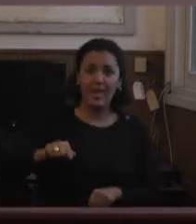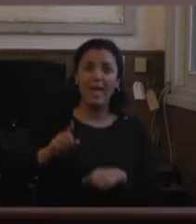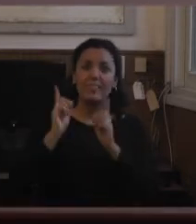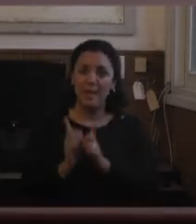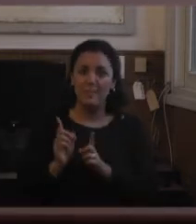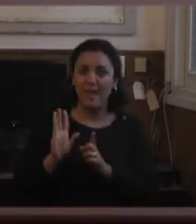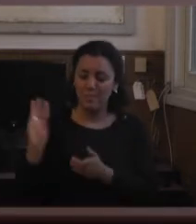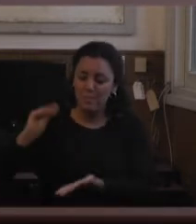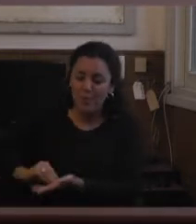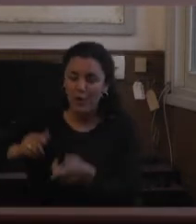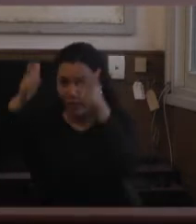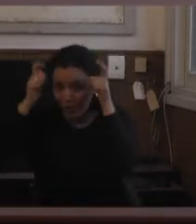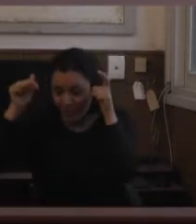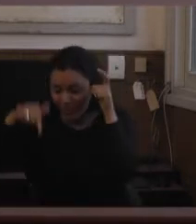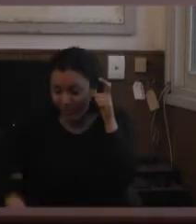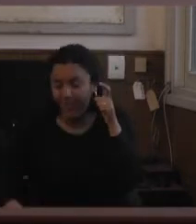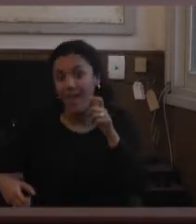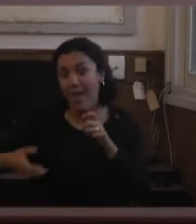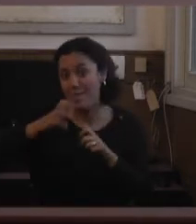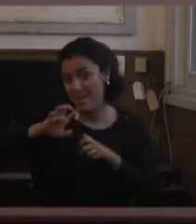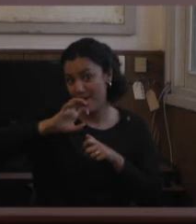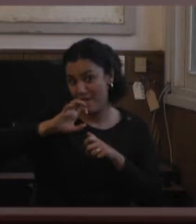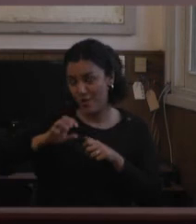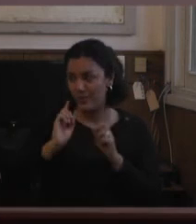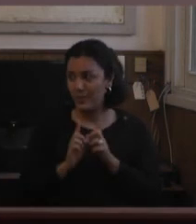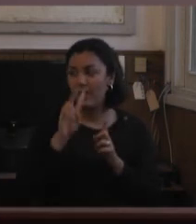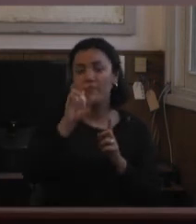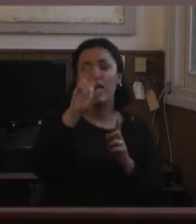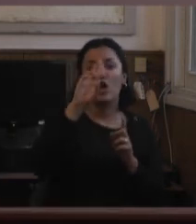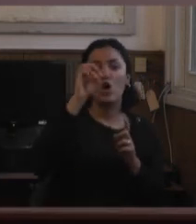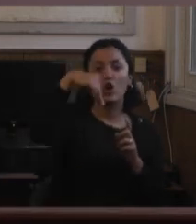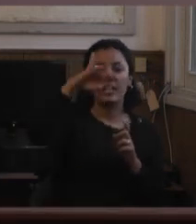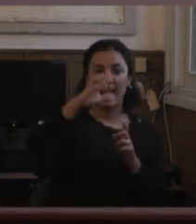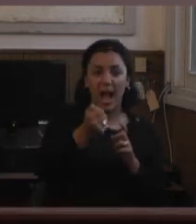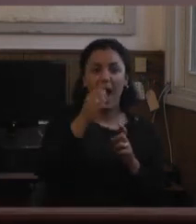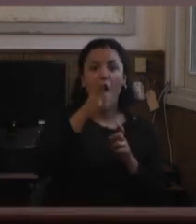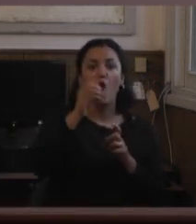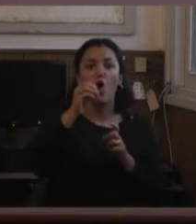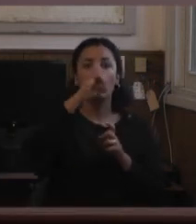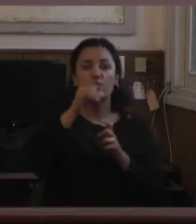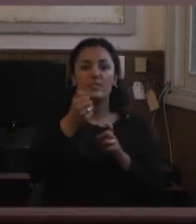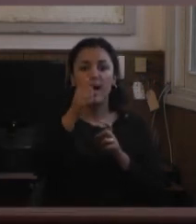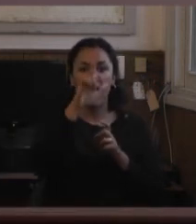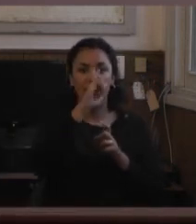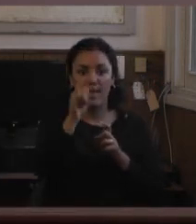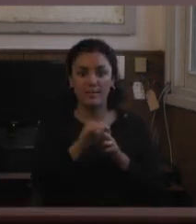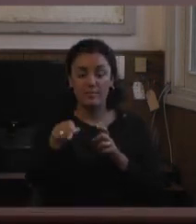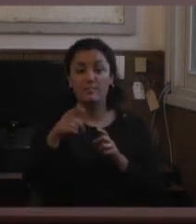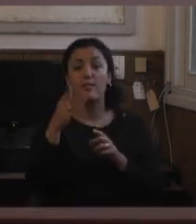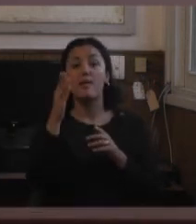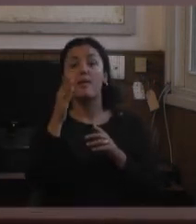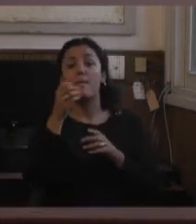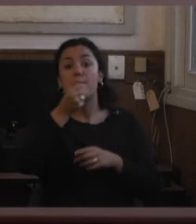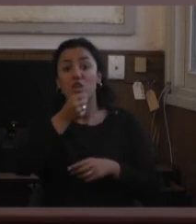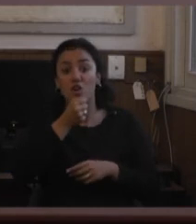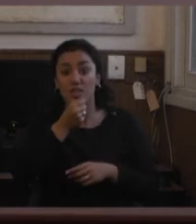que se recibió Verónica González es una periodista argentina ciega ella tiene un espacio tenía en el gobierno